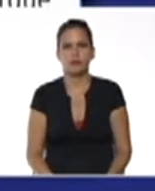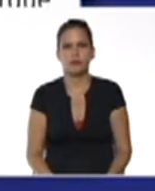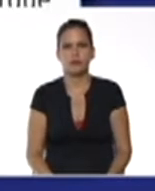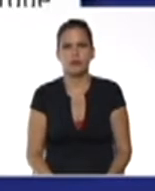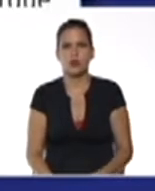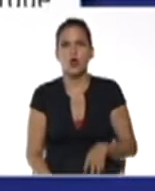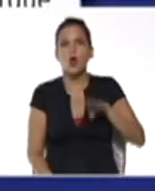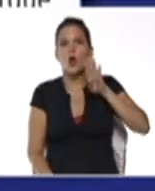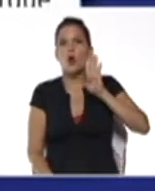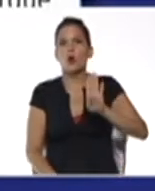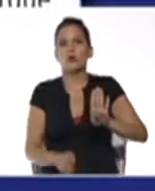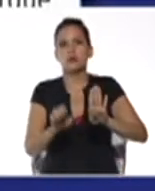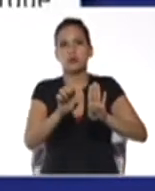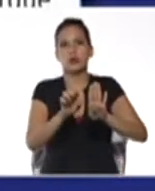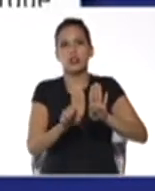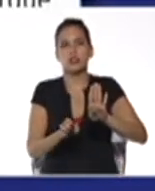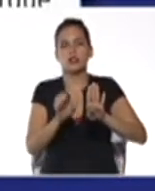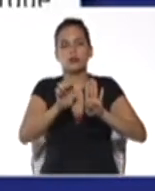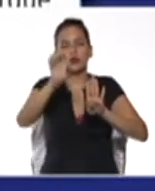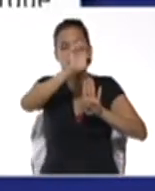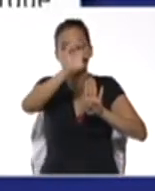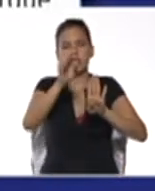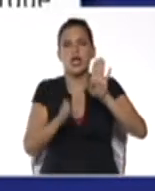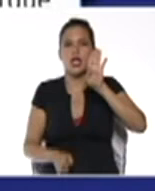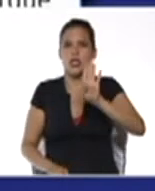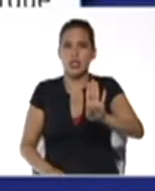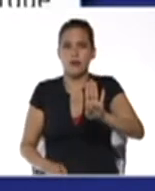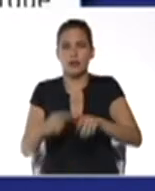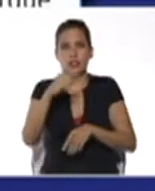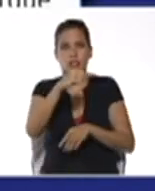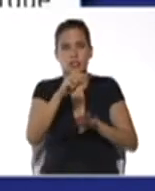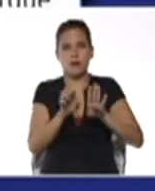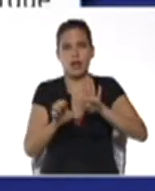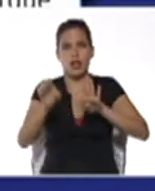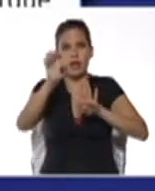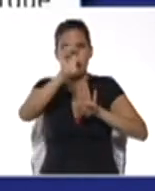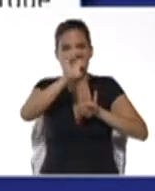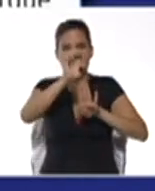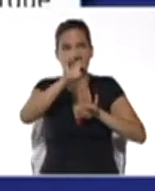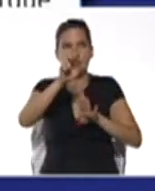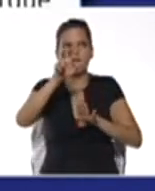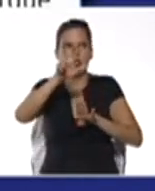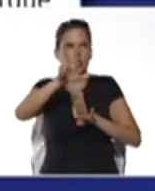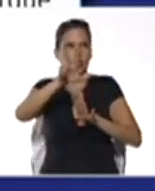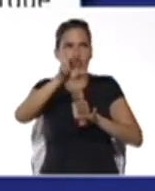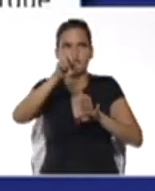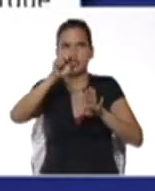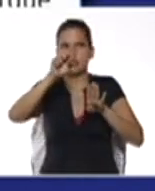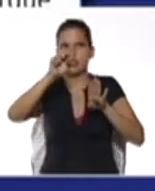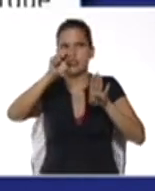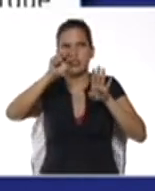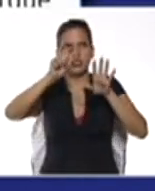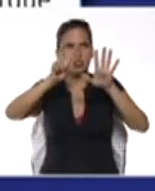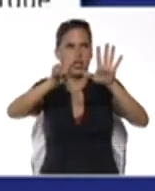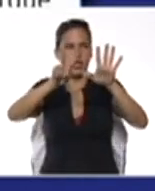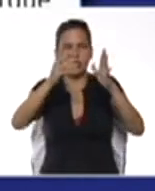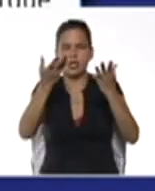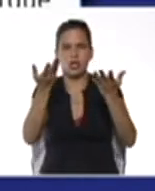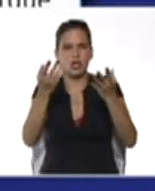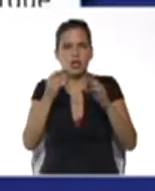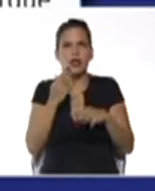Una potencia de base negativa elevada a un exponente impar tiene signo negativo. Ejemplo,